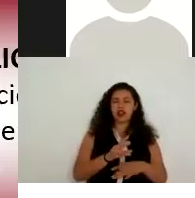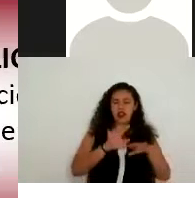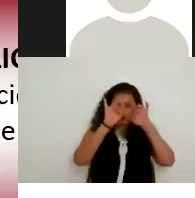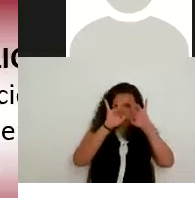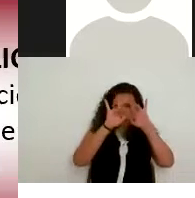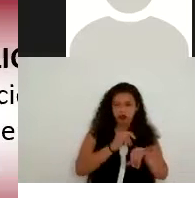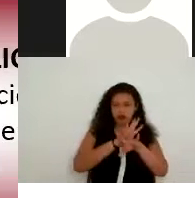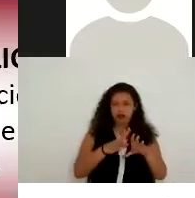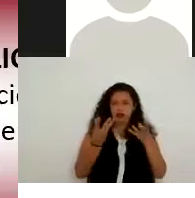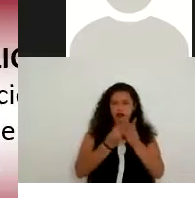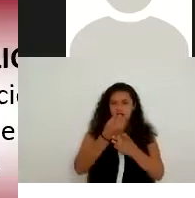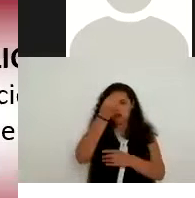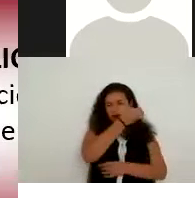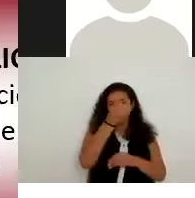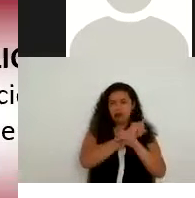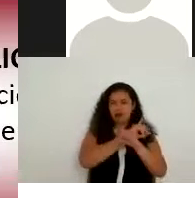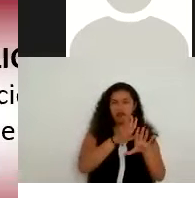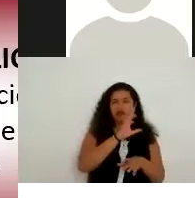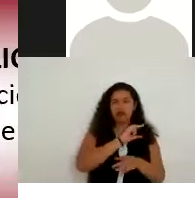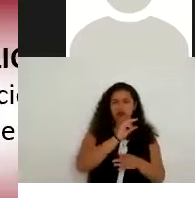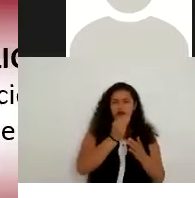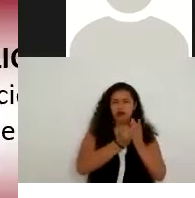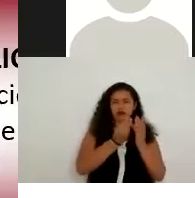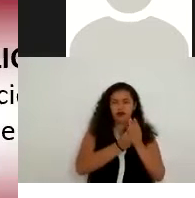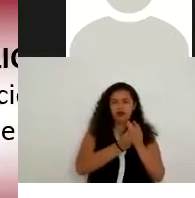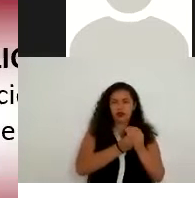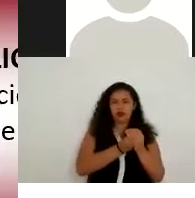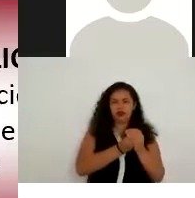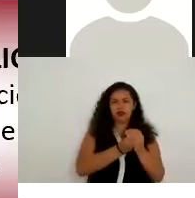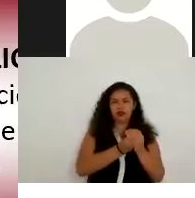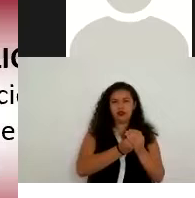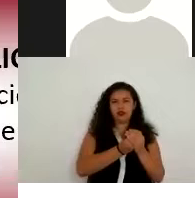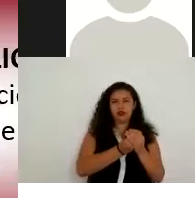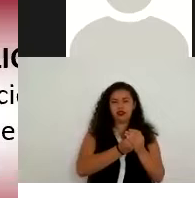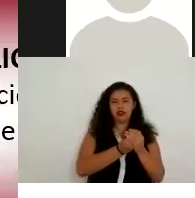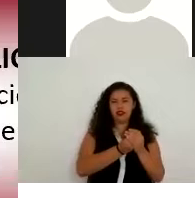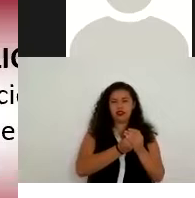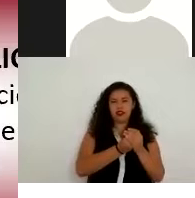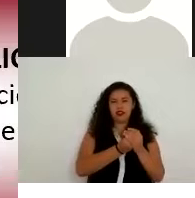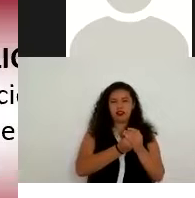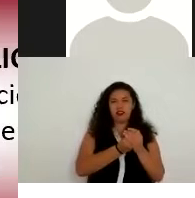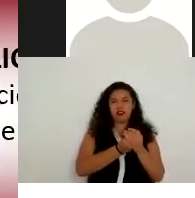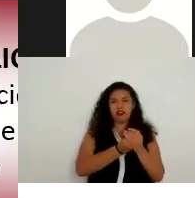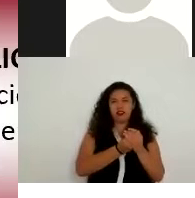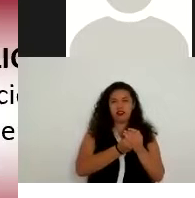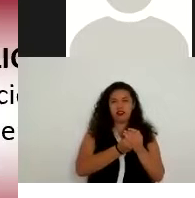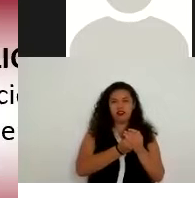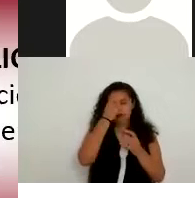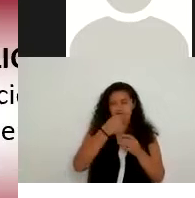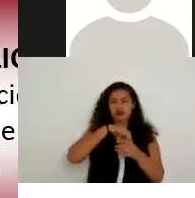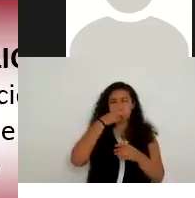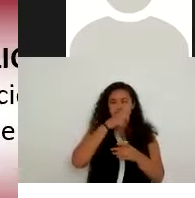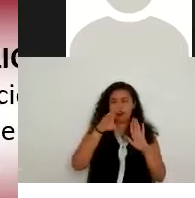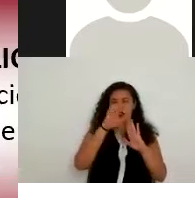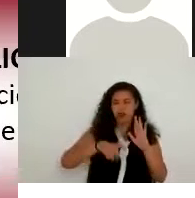ordenado de datos personales representando a una persona identificada o identificada como les decíamos un ejemplo de ello podrían ser los padrones